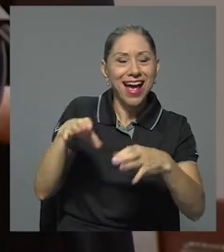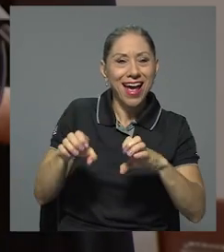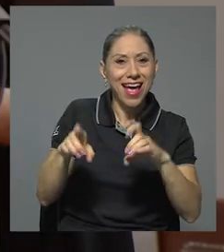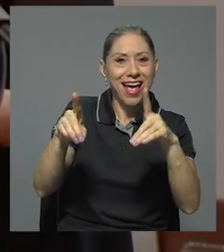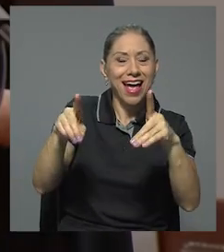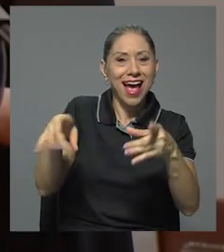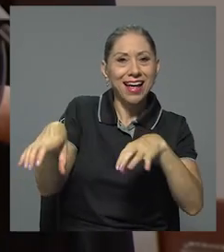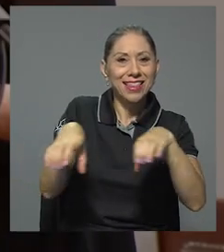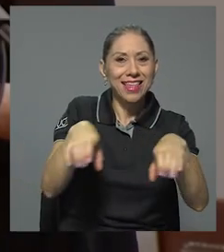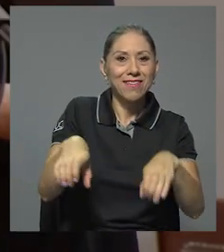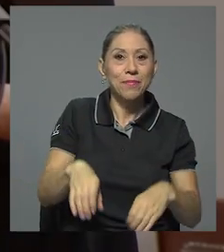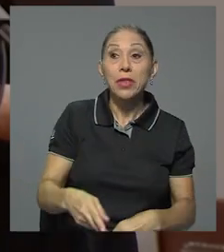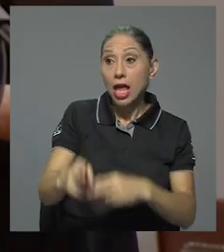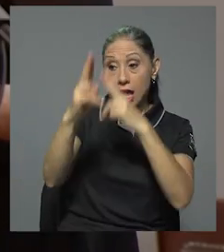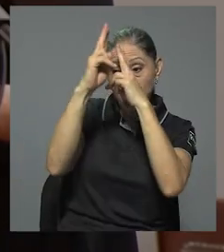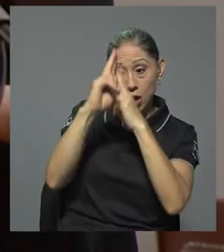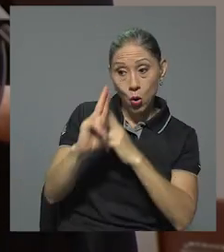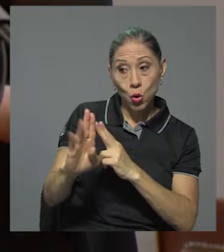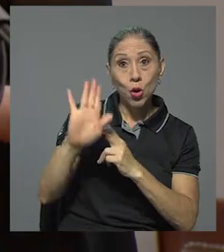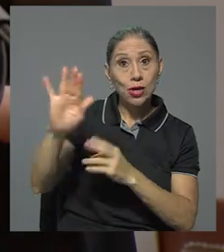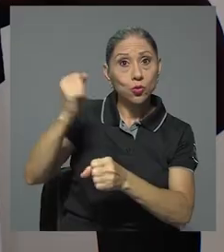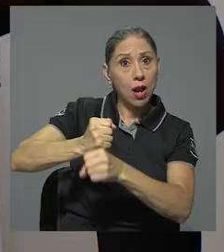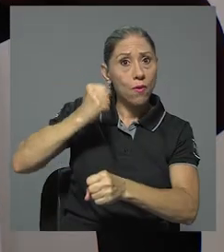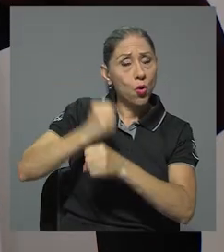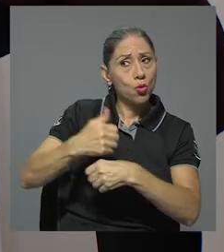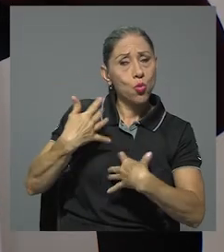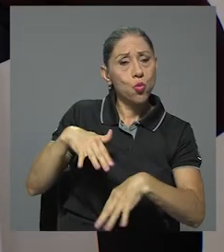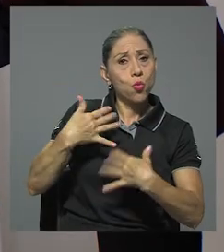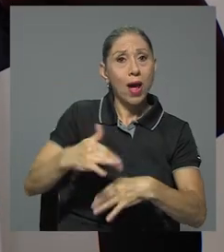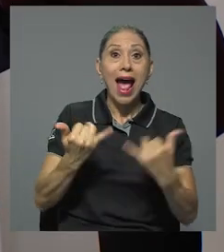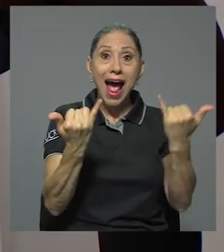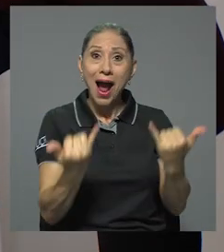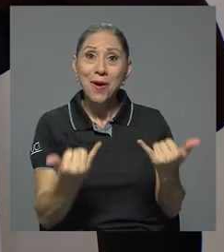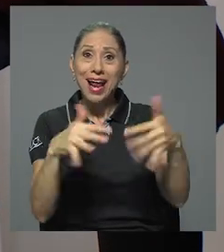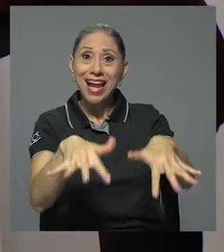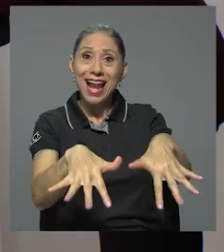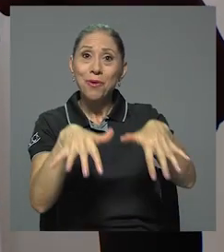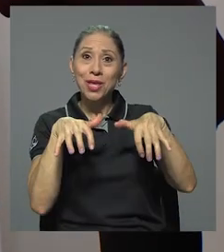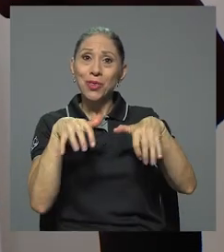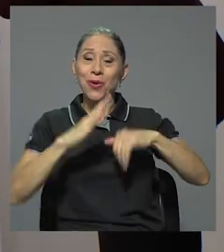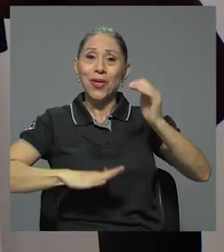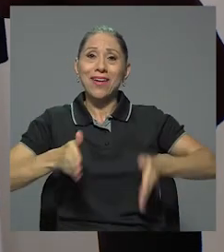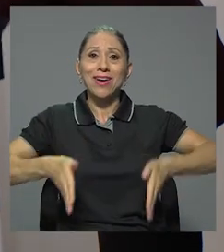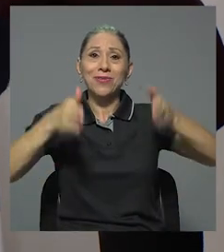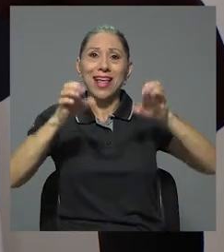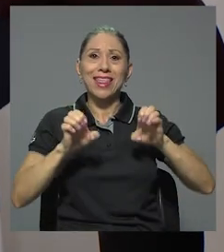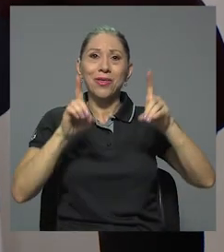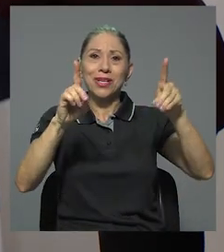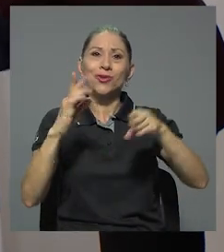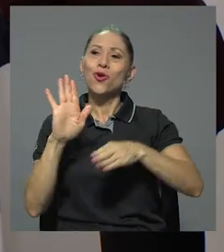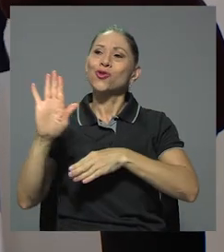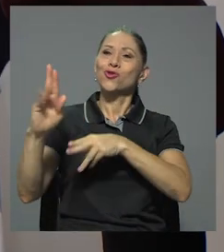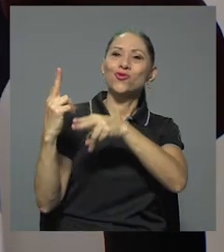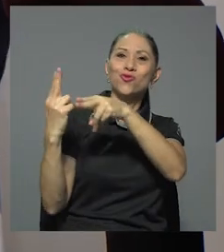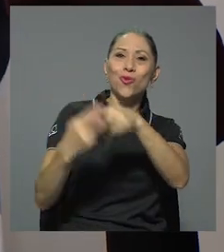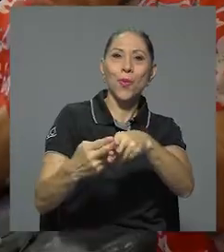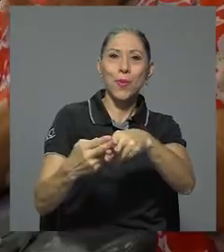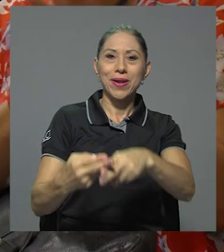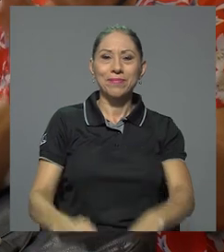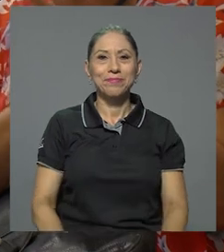en honor a su comprometida y solidaria labor, ahora el Auditorio de la Facultad de Educación lleva su nombre.